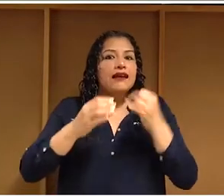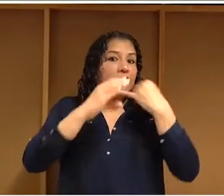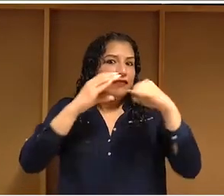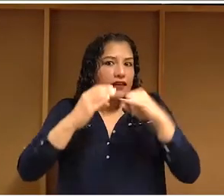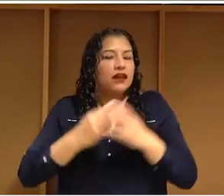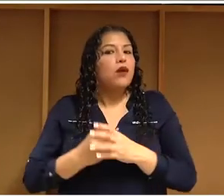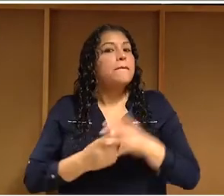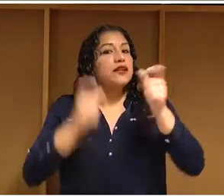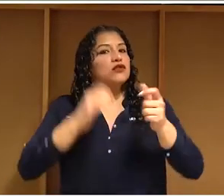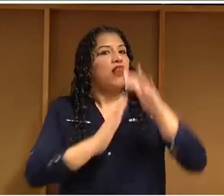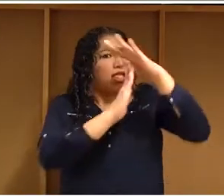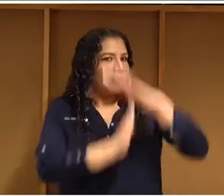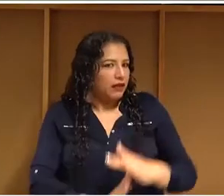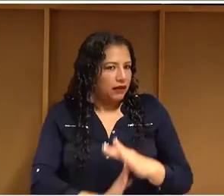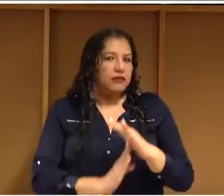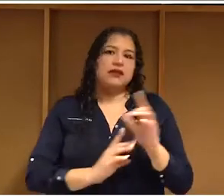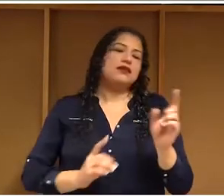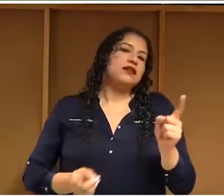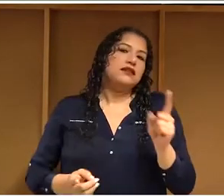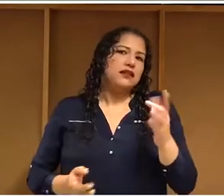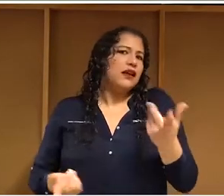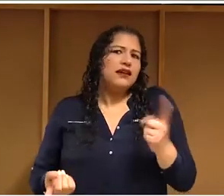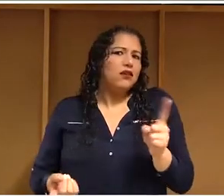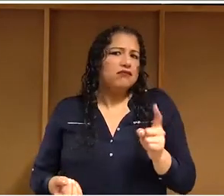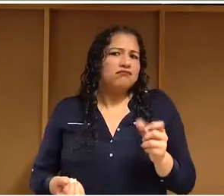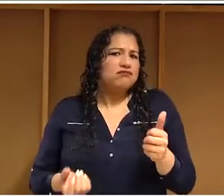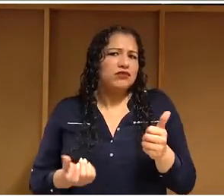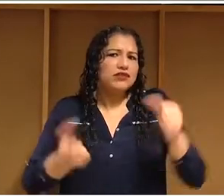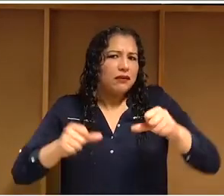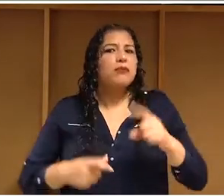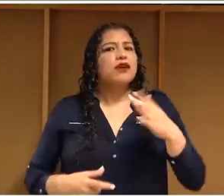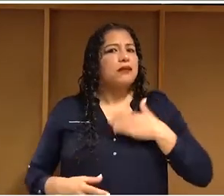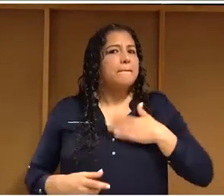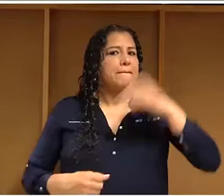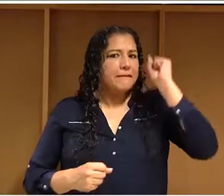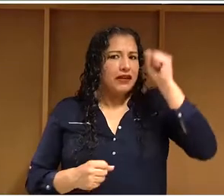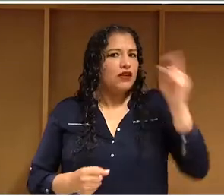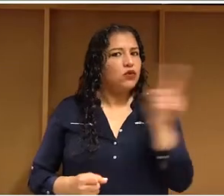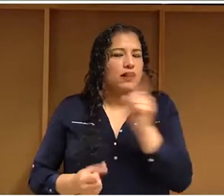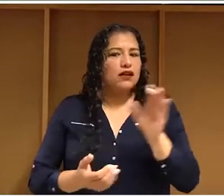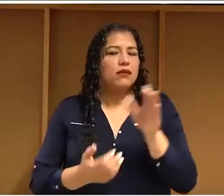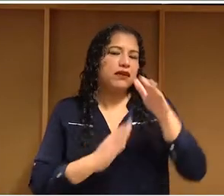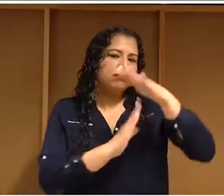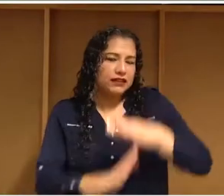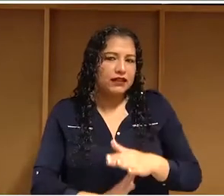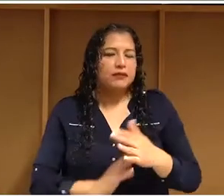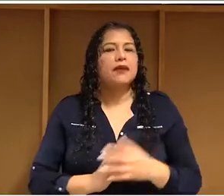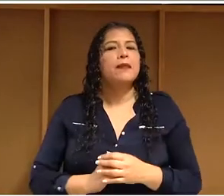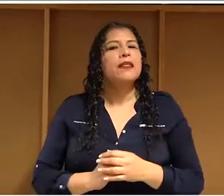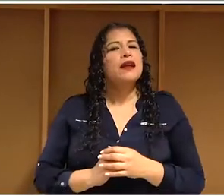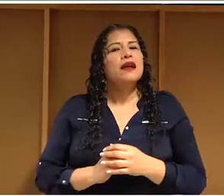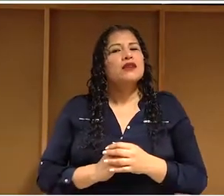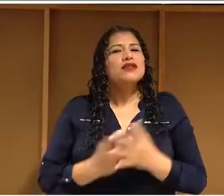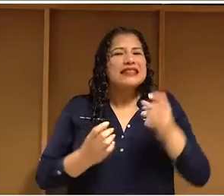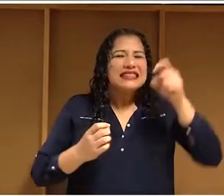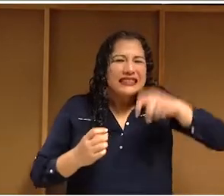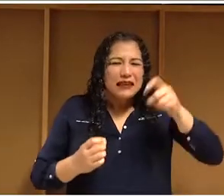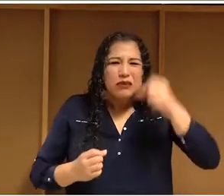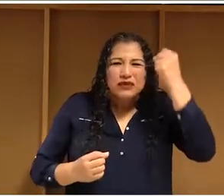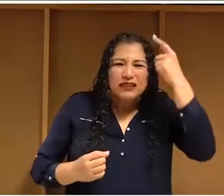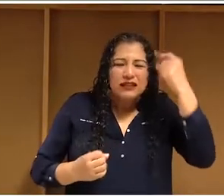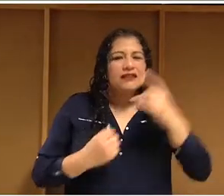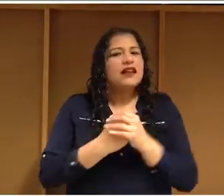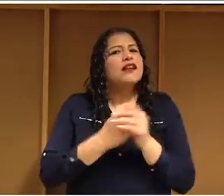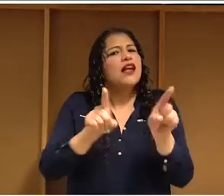violando el derecho a la no discriminación que tienes en el mundo analógico. O sea, entender Internet como un espacio de ejercicio de derechos